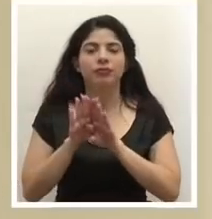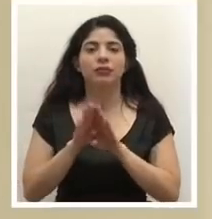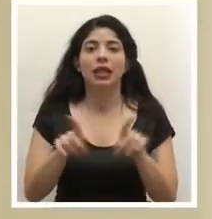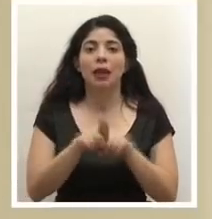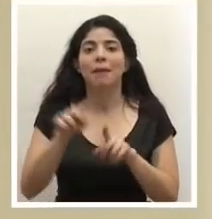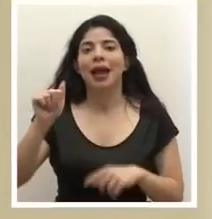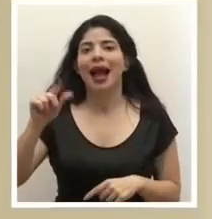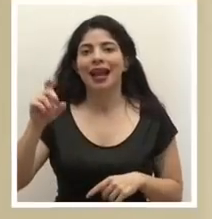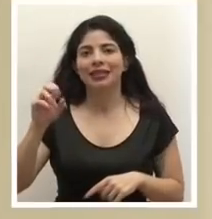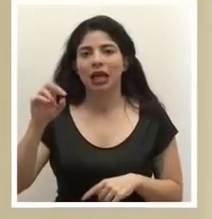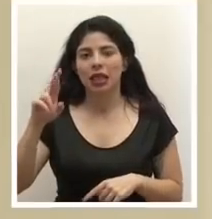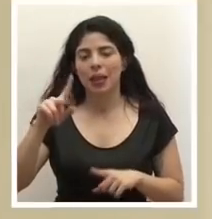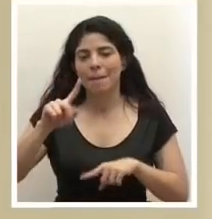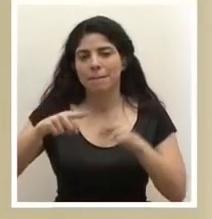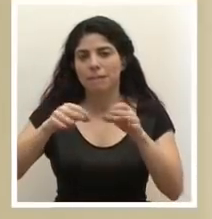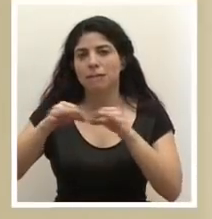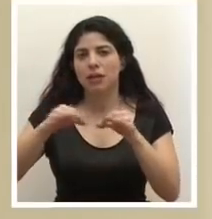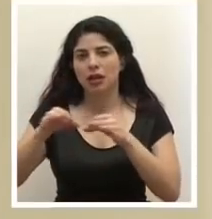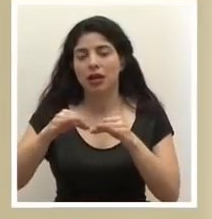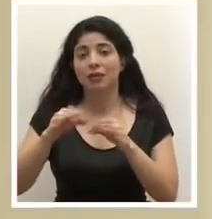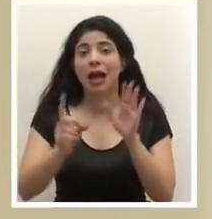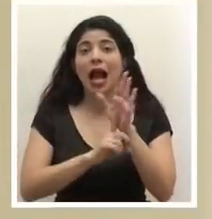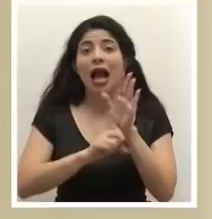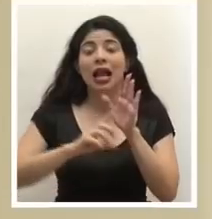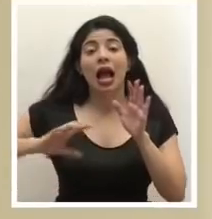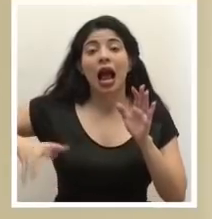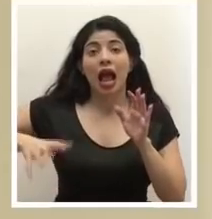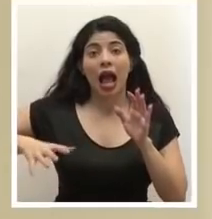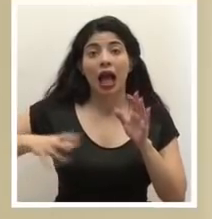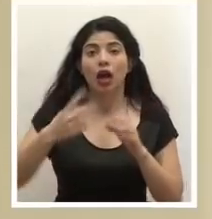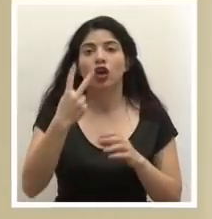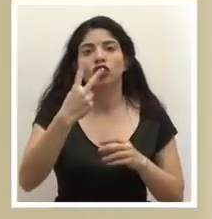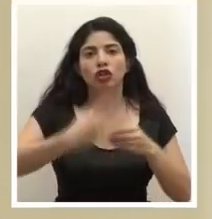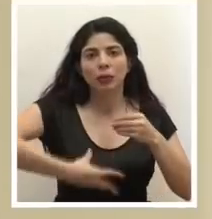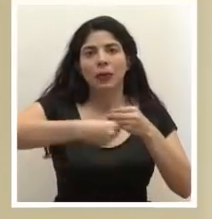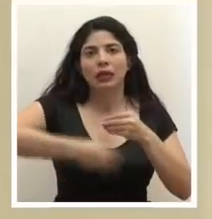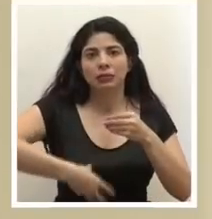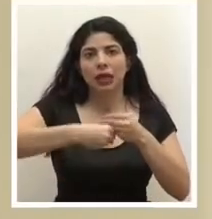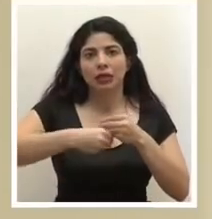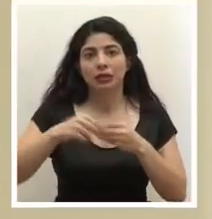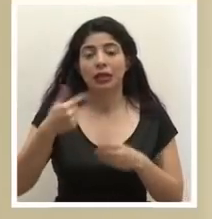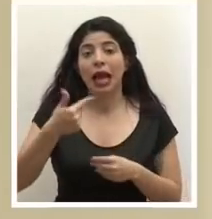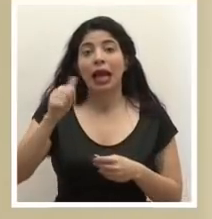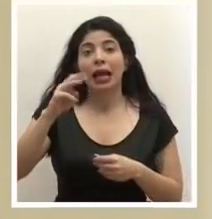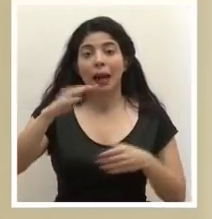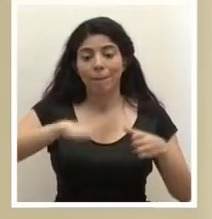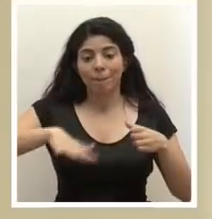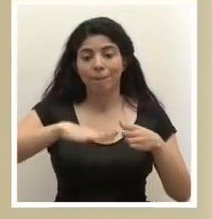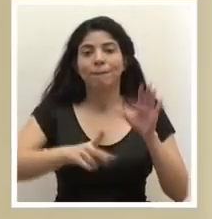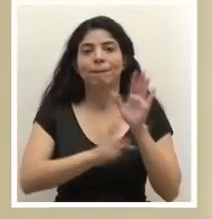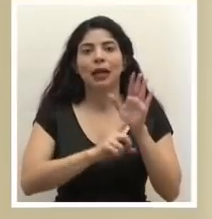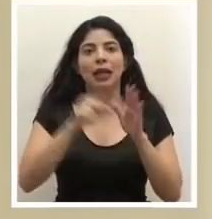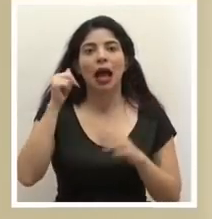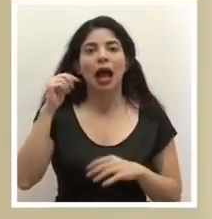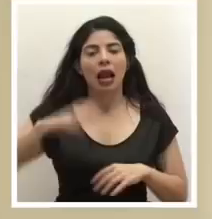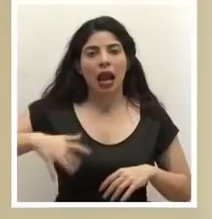Alexander nos va a ampliar, se aumenta a alerta naranja dos cantones dentro del gran área metropolitana, que son